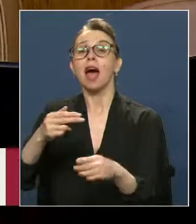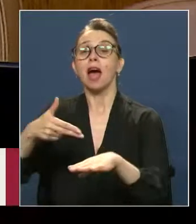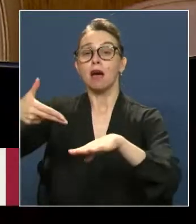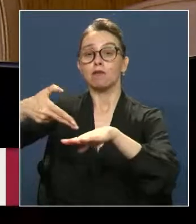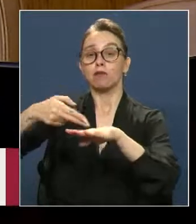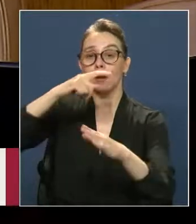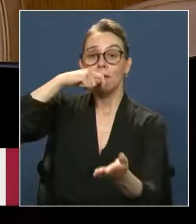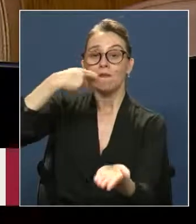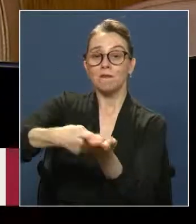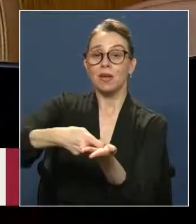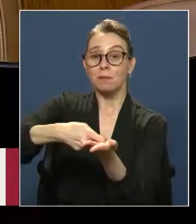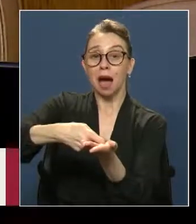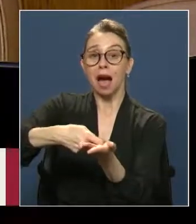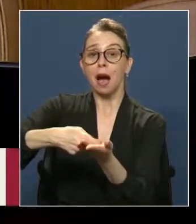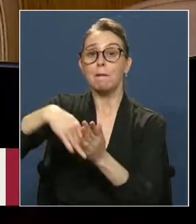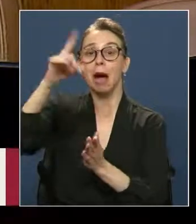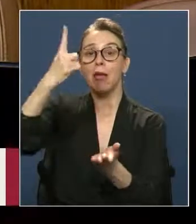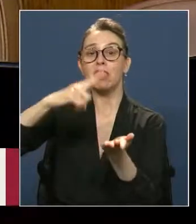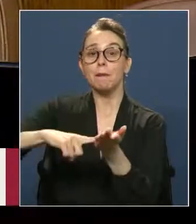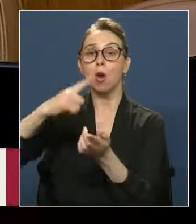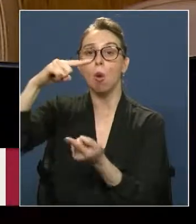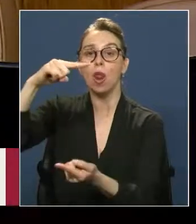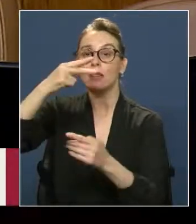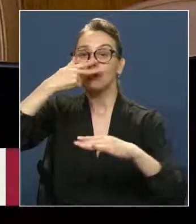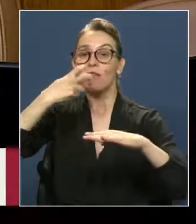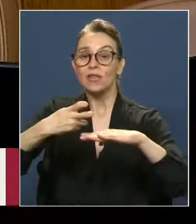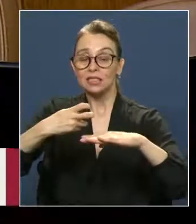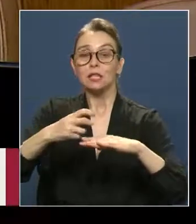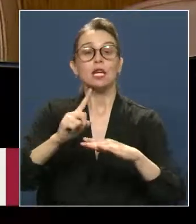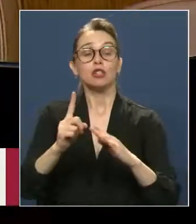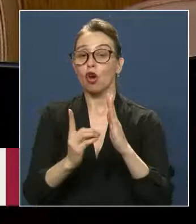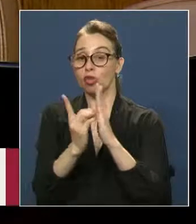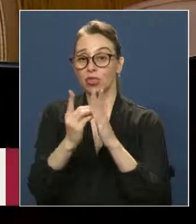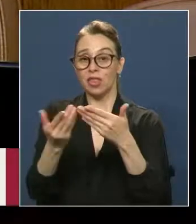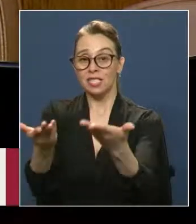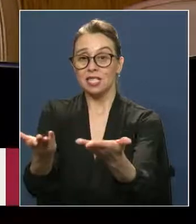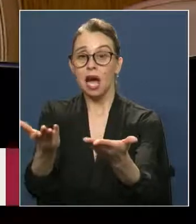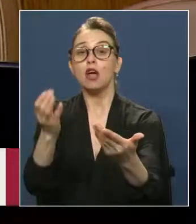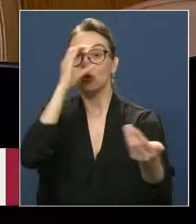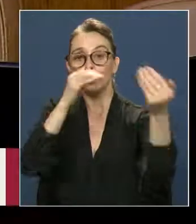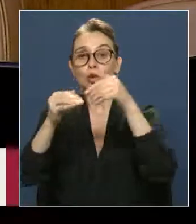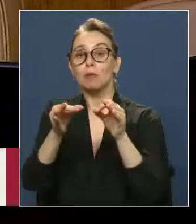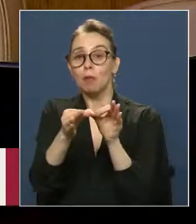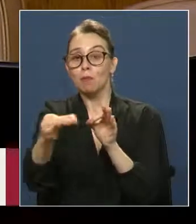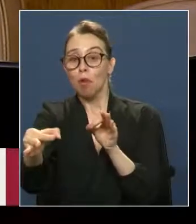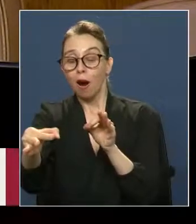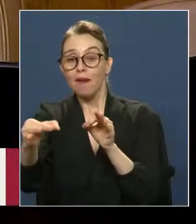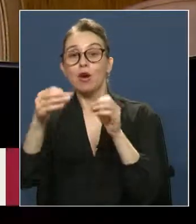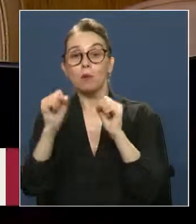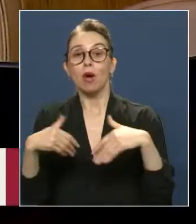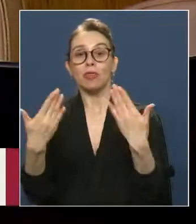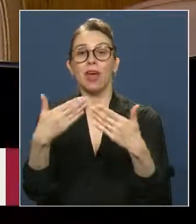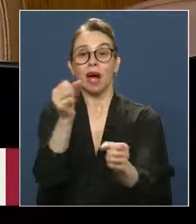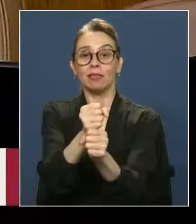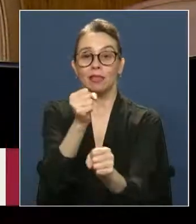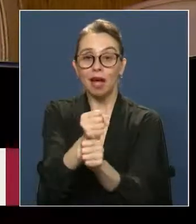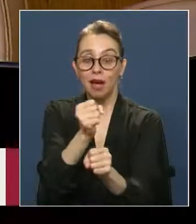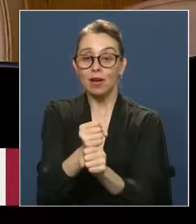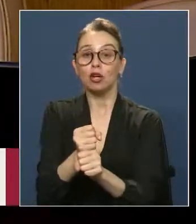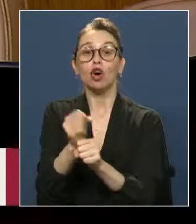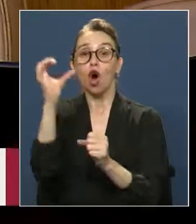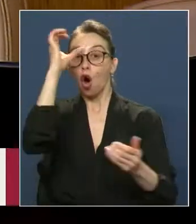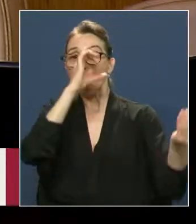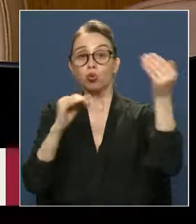sobre mil pesos. Entonces, si no desarrollamos el turismo, no le damos a esos vecinos la capacidad de generar, por ejemplo, empleo, que el mundo del turismo genera